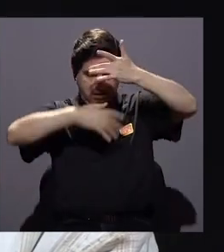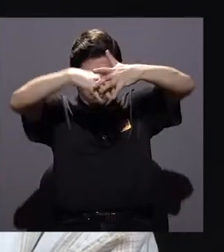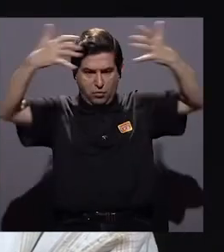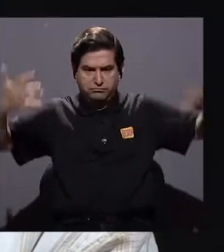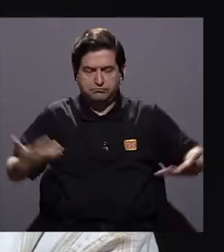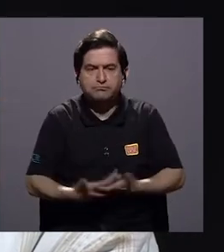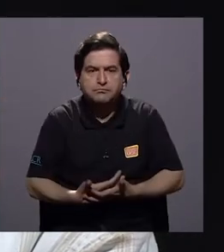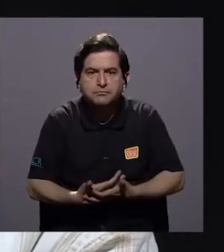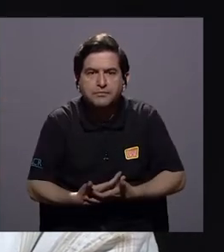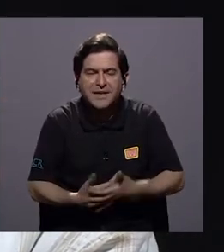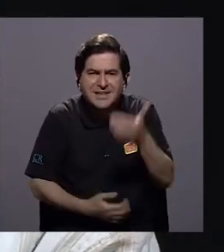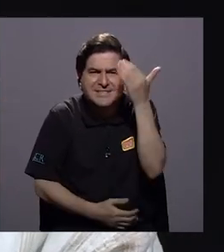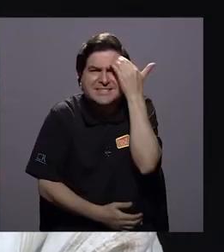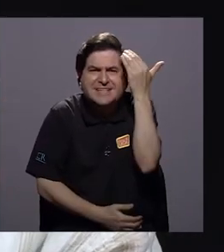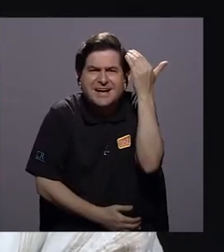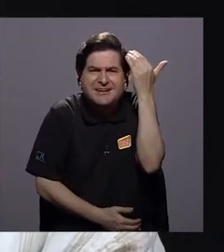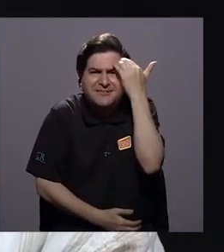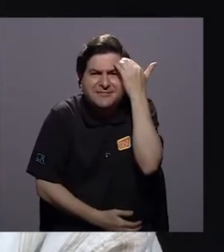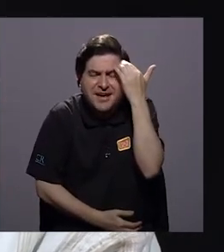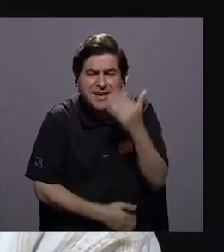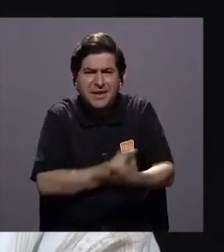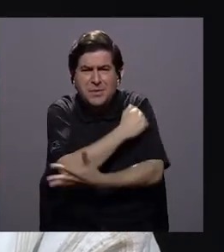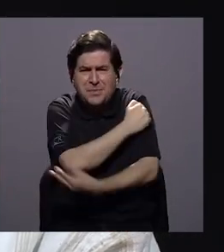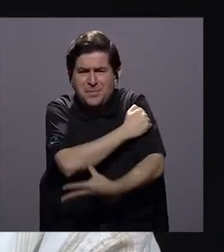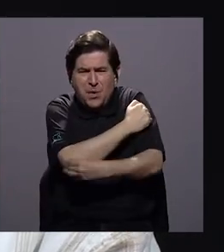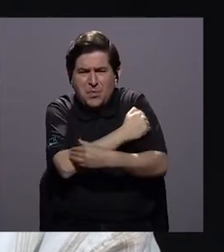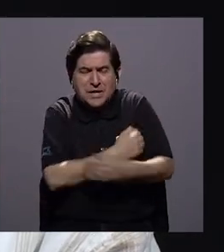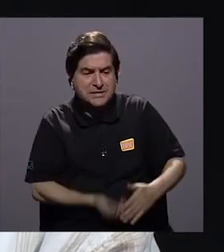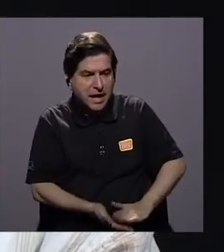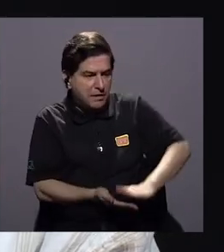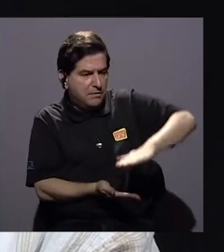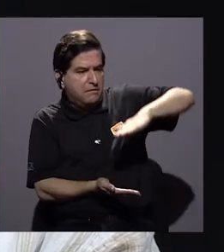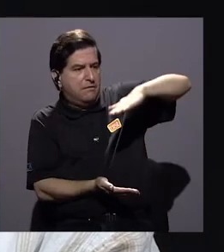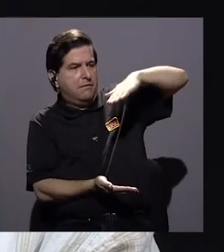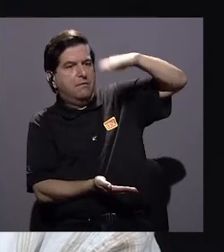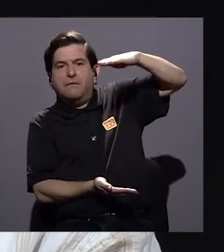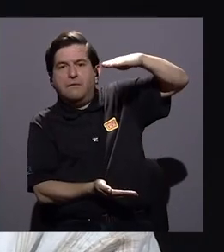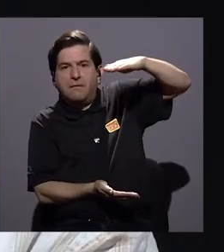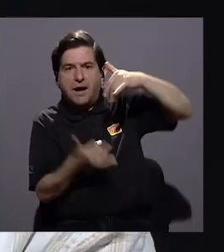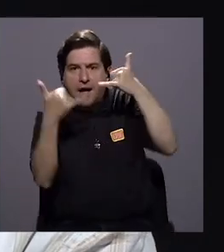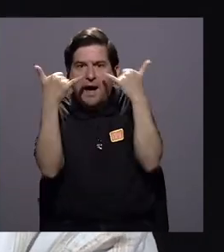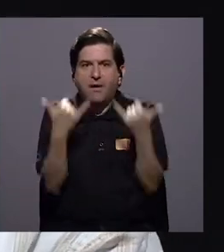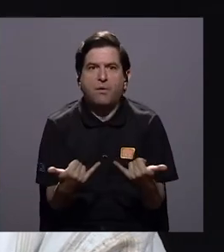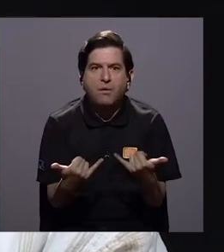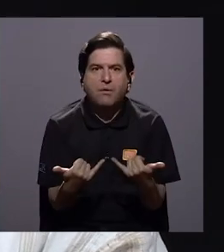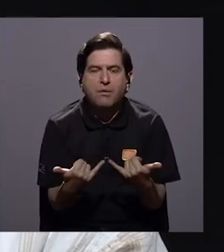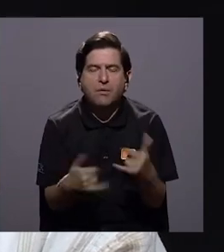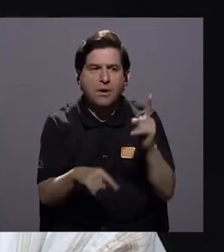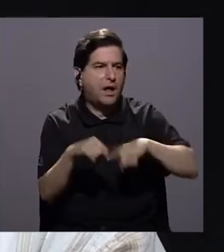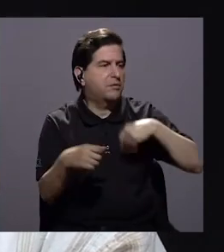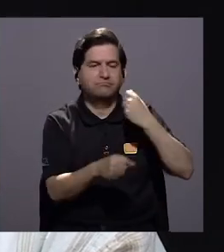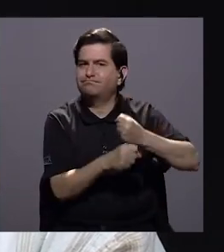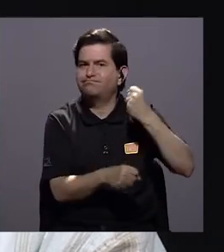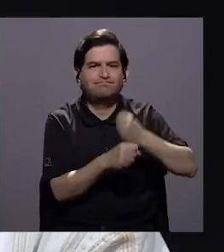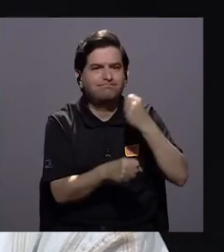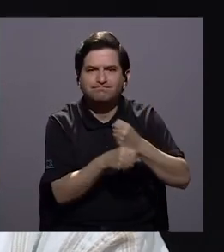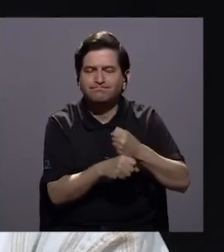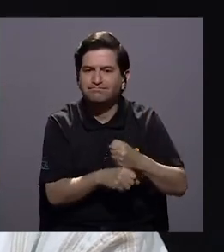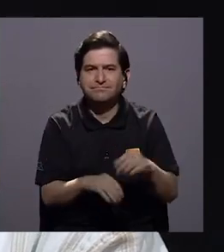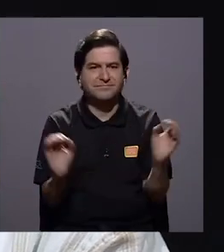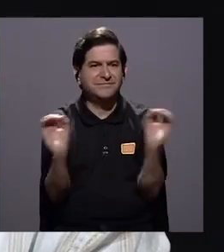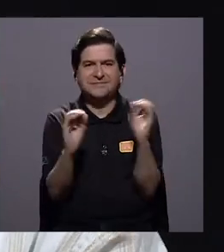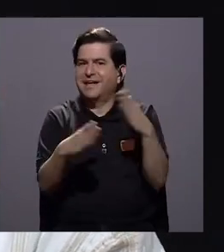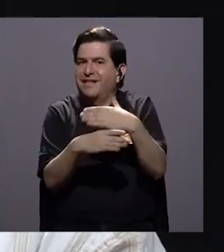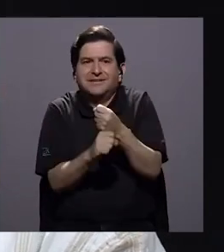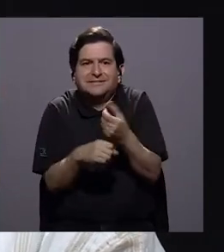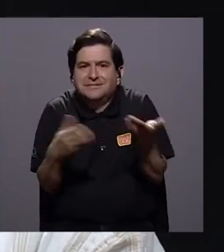pandemia. Si sabemos que la pobreza aumenta ahora, que no pueden salir a trabajar, que no pueden